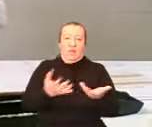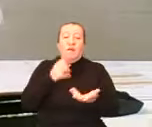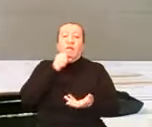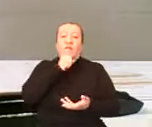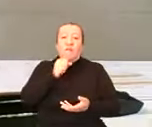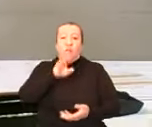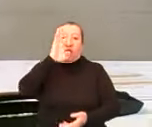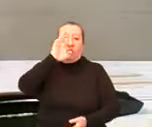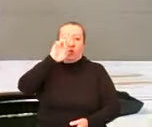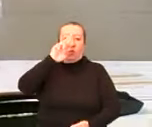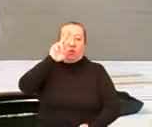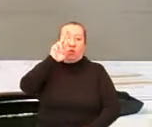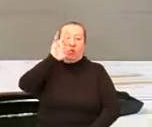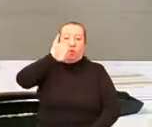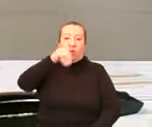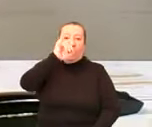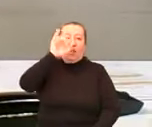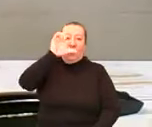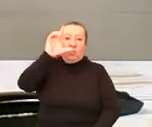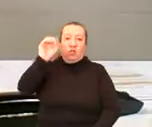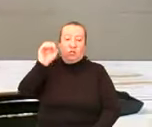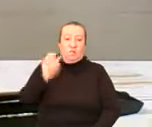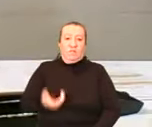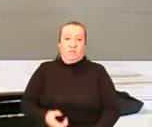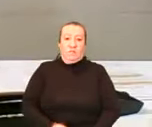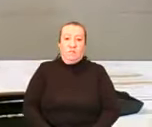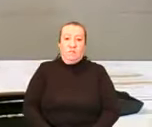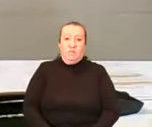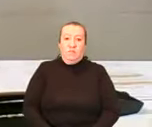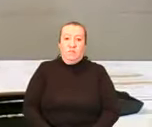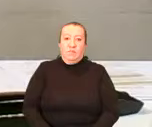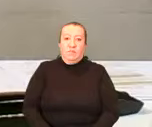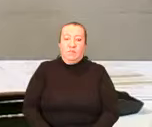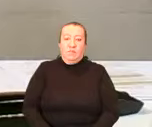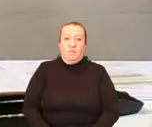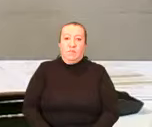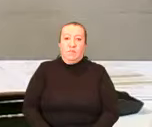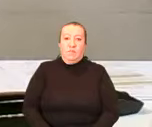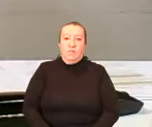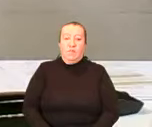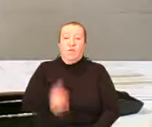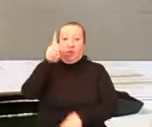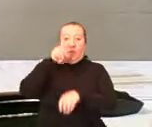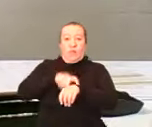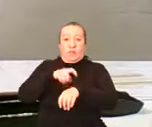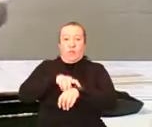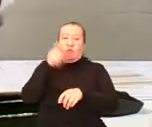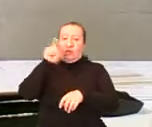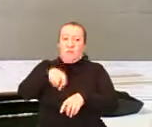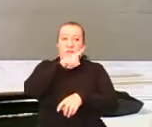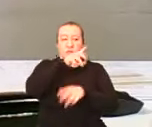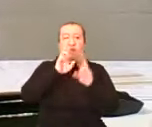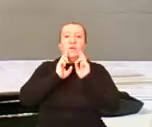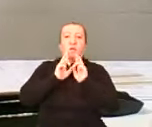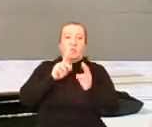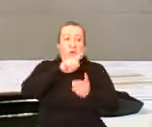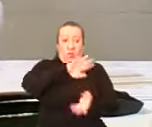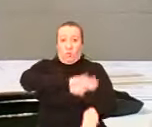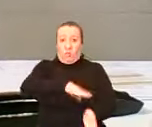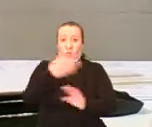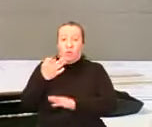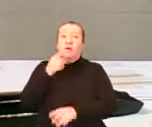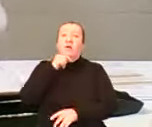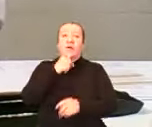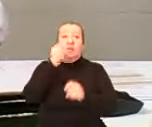fue un golpe de Estado, ya vamos a hablar de eso. Entonces, esto ya el tiempo está conmigo. En un momento tendrán que responder, Trujillo murió, pero otros seguirán